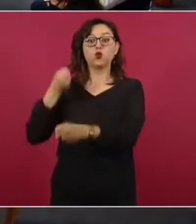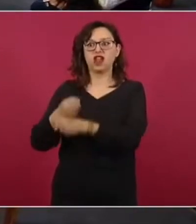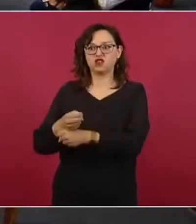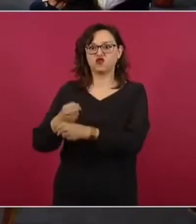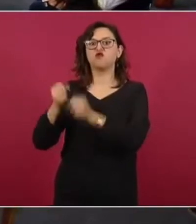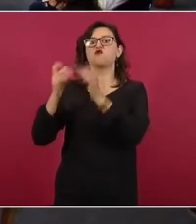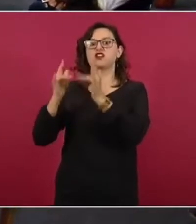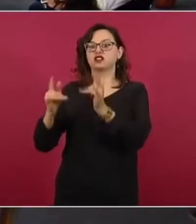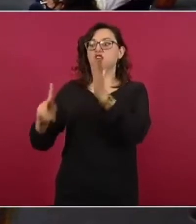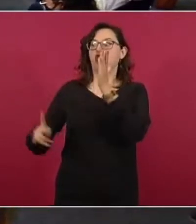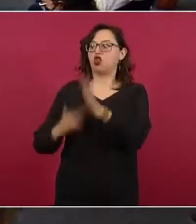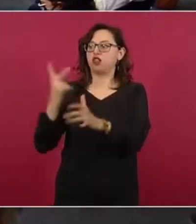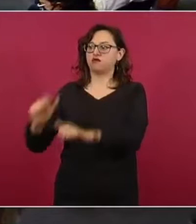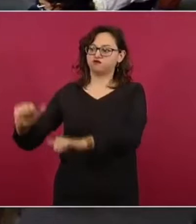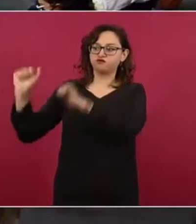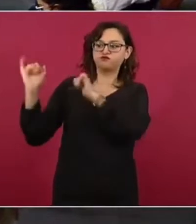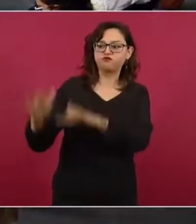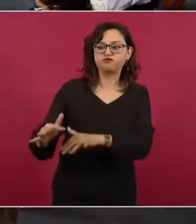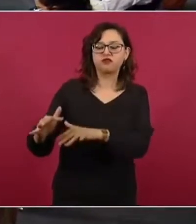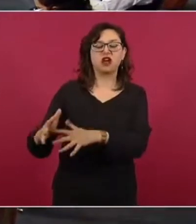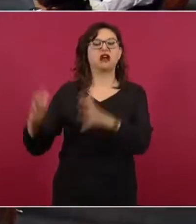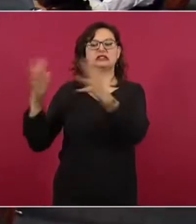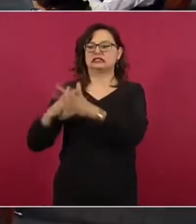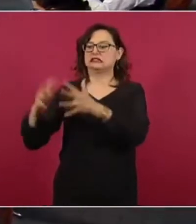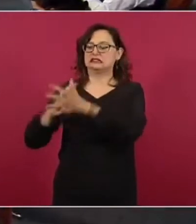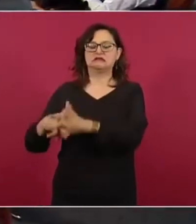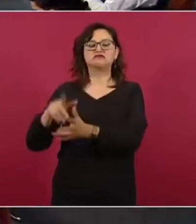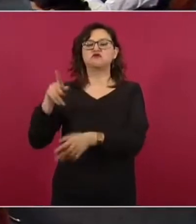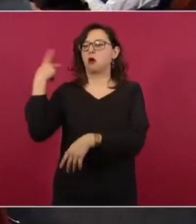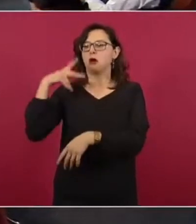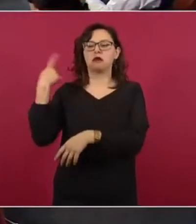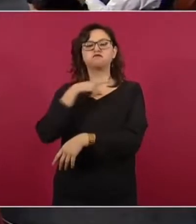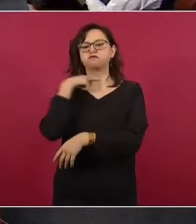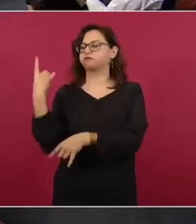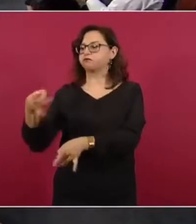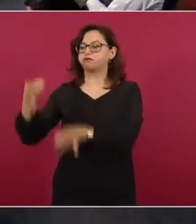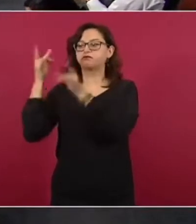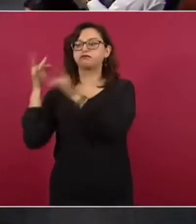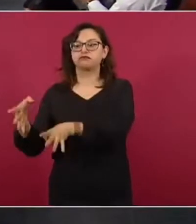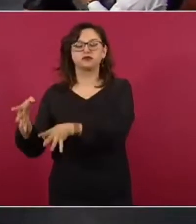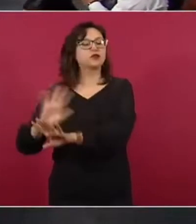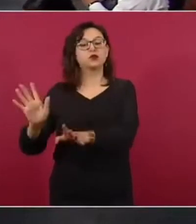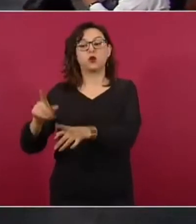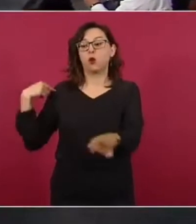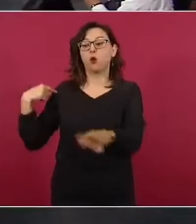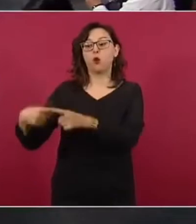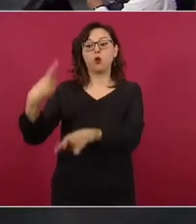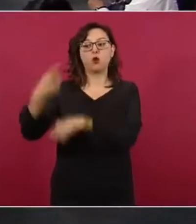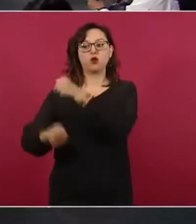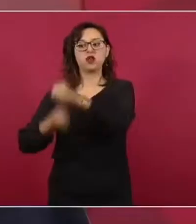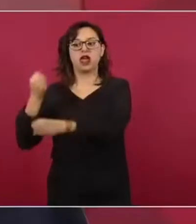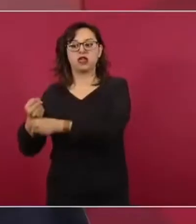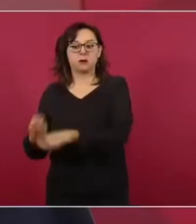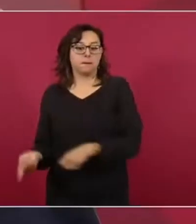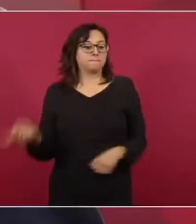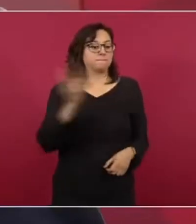para preparar la defensa con